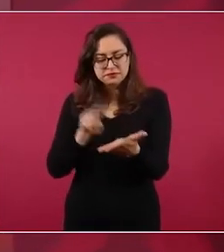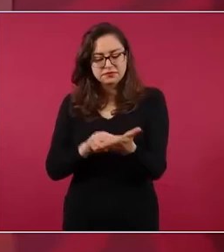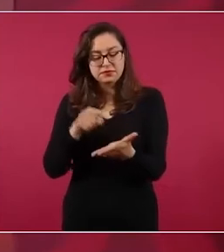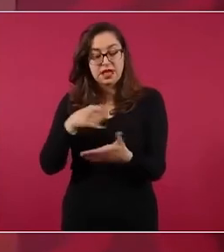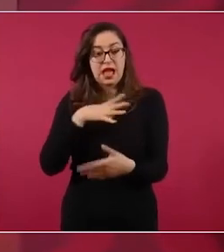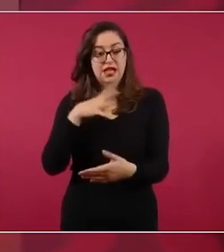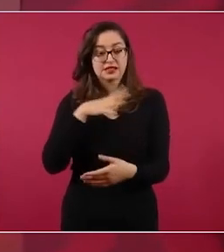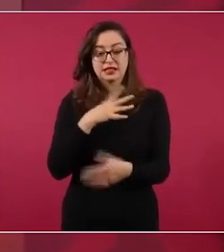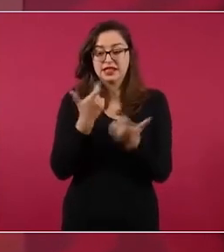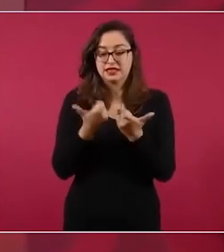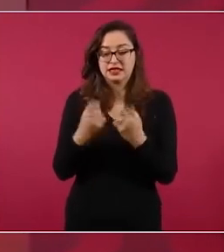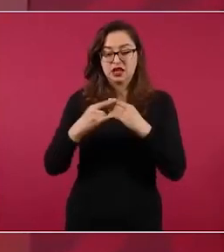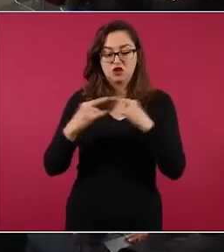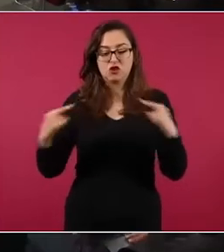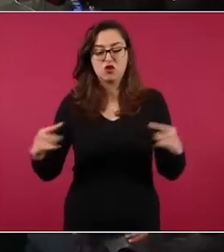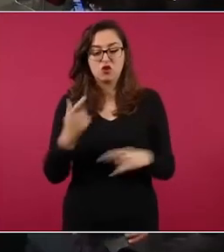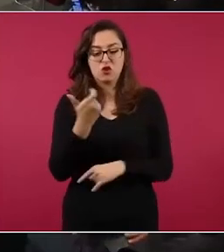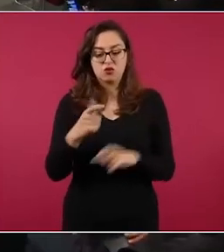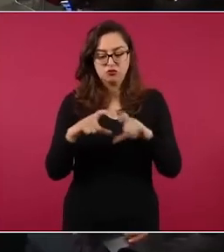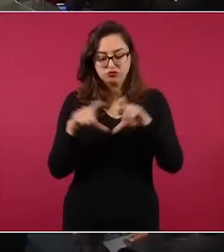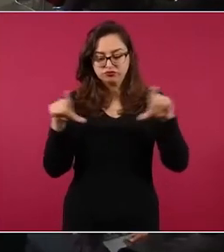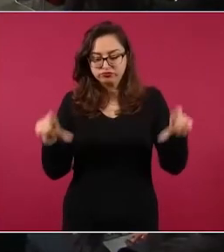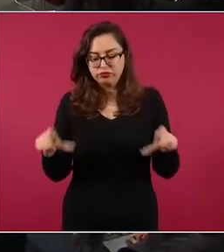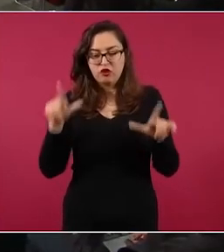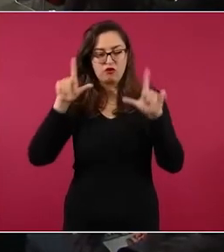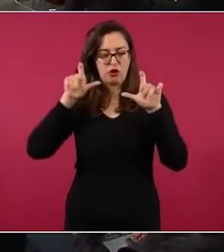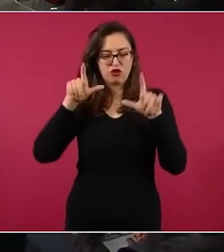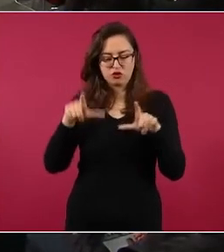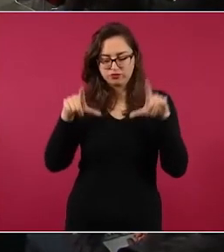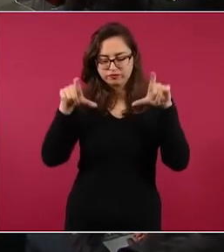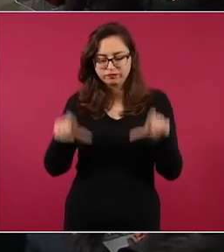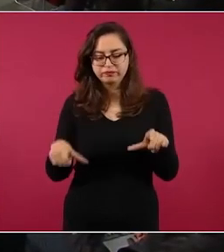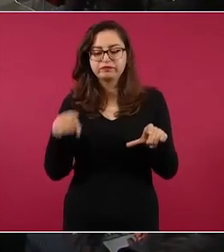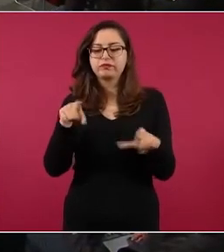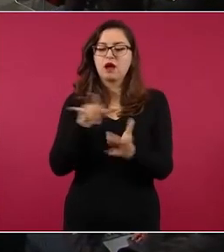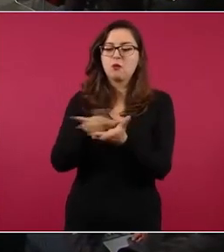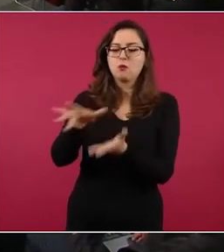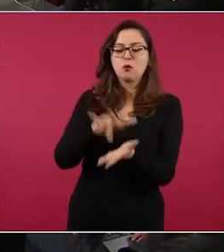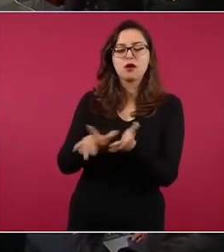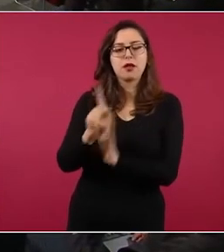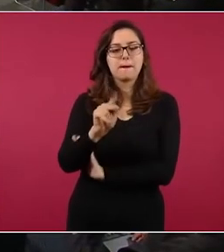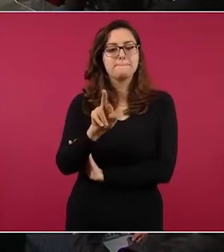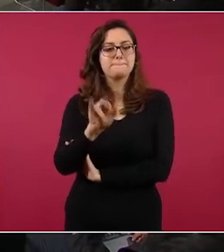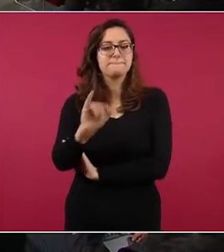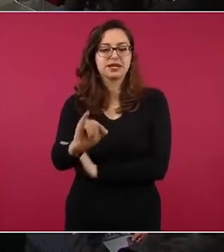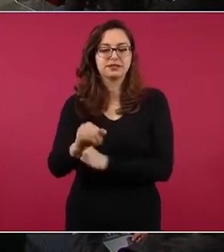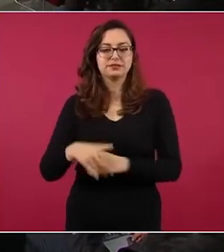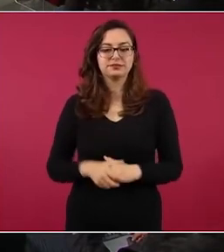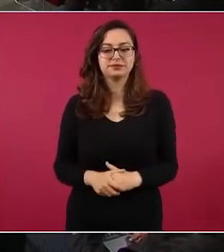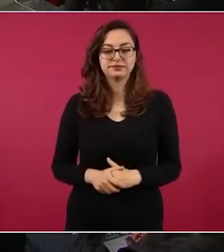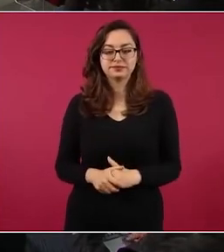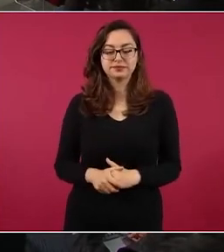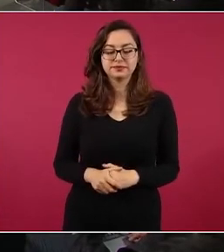de Roberto Hernández al candidato de entonces del PRI, a la Presidencia.